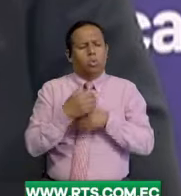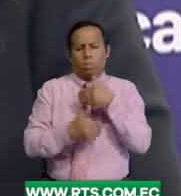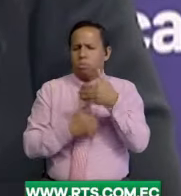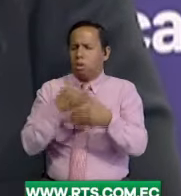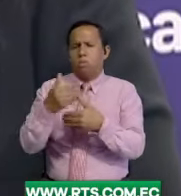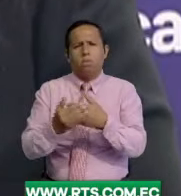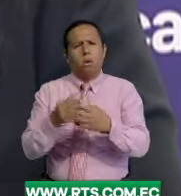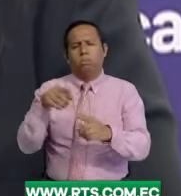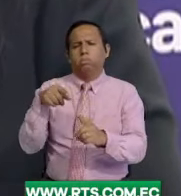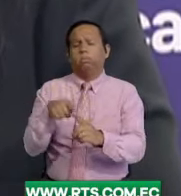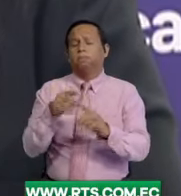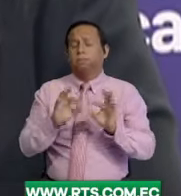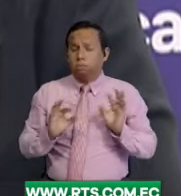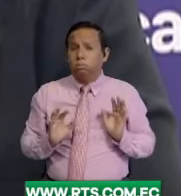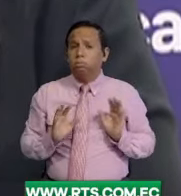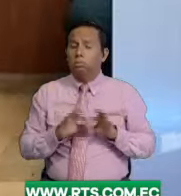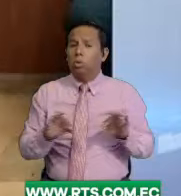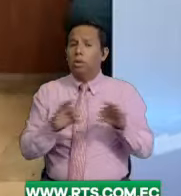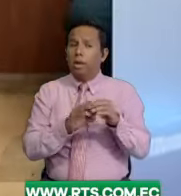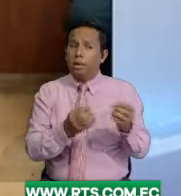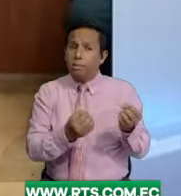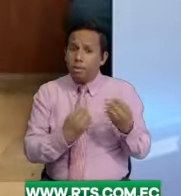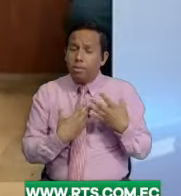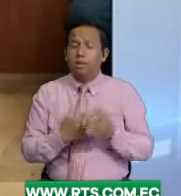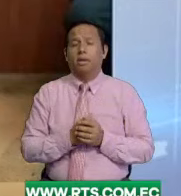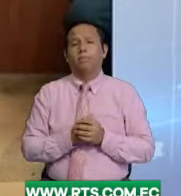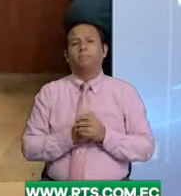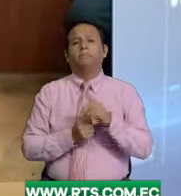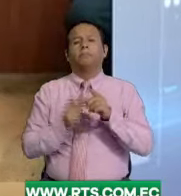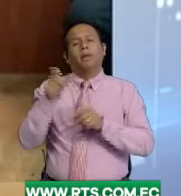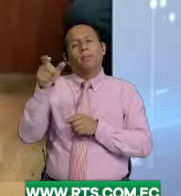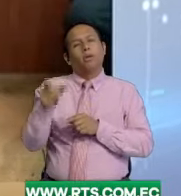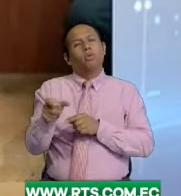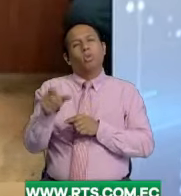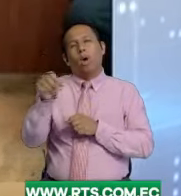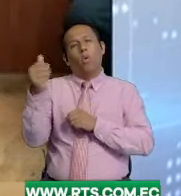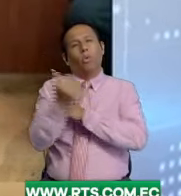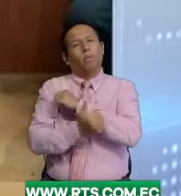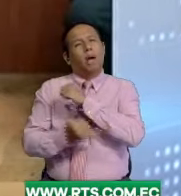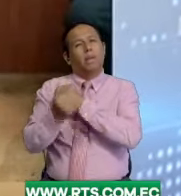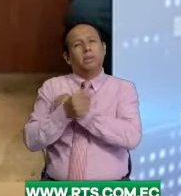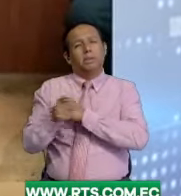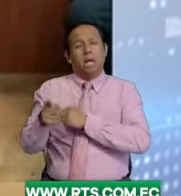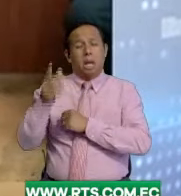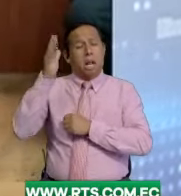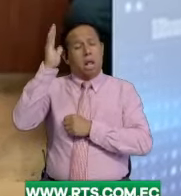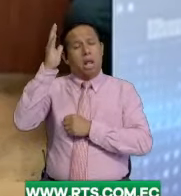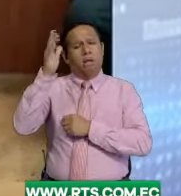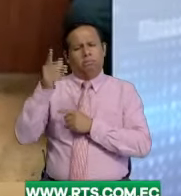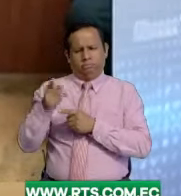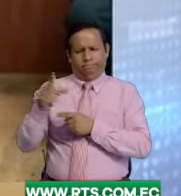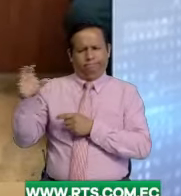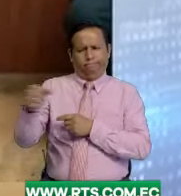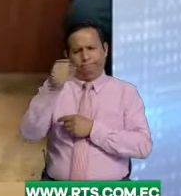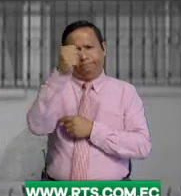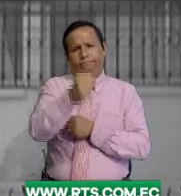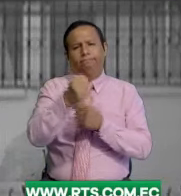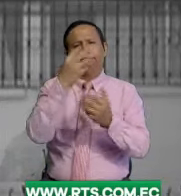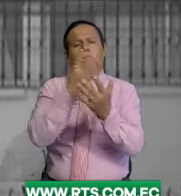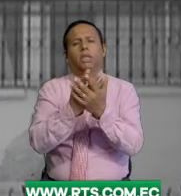las rutas, pero es necesario conocerlo. El supuesto predicador internacional sigue detenido en la cárcel de Riobamba,